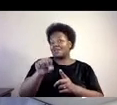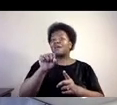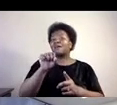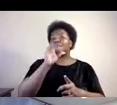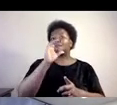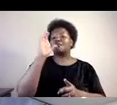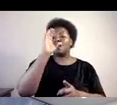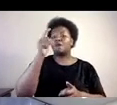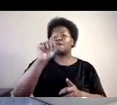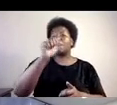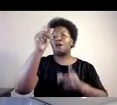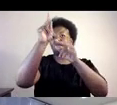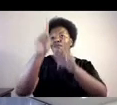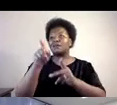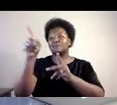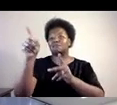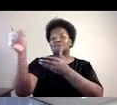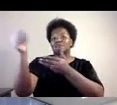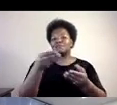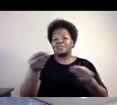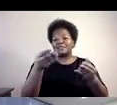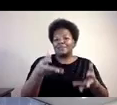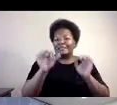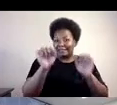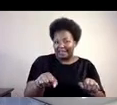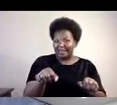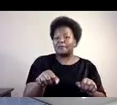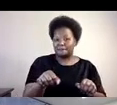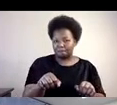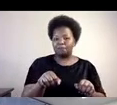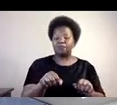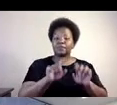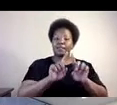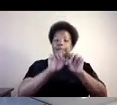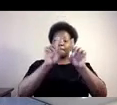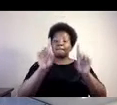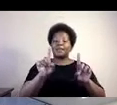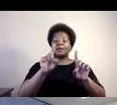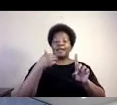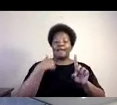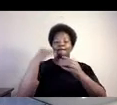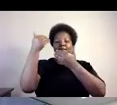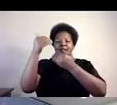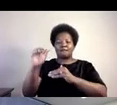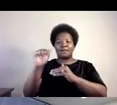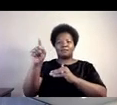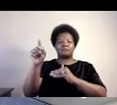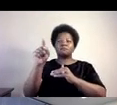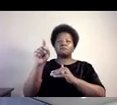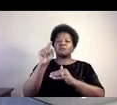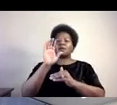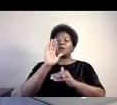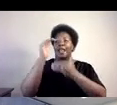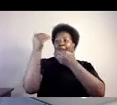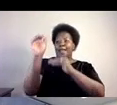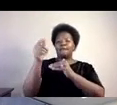vendedores y todos los servicios como los, como vendedores. También podemos